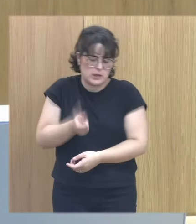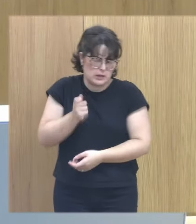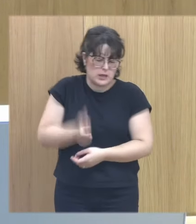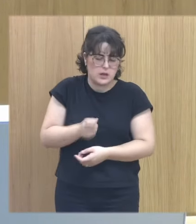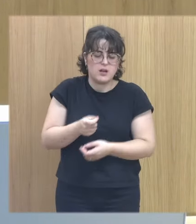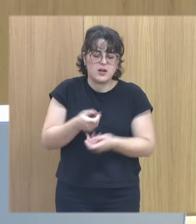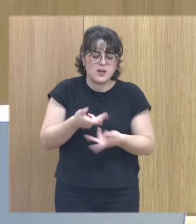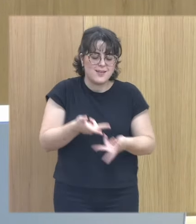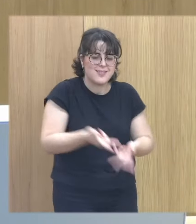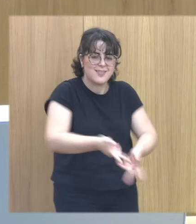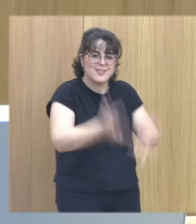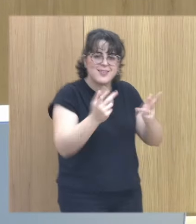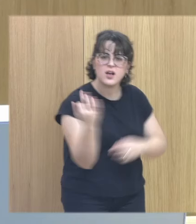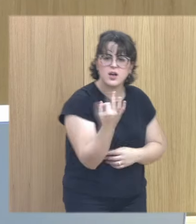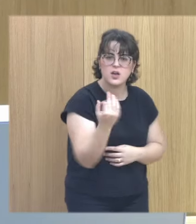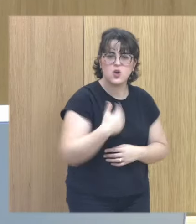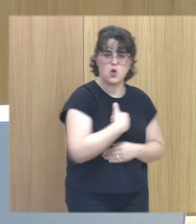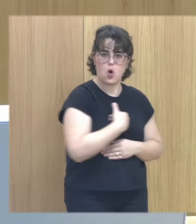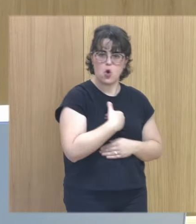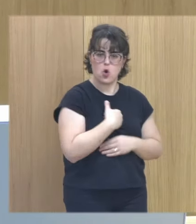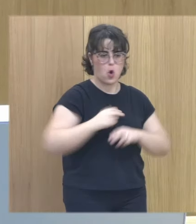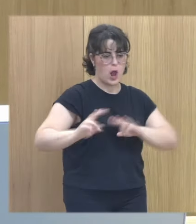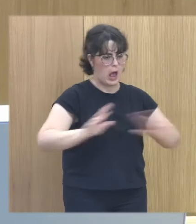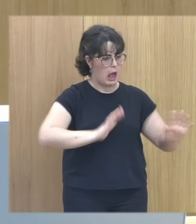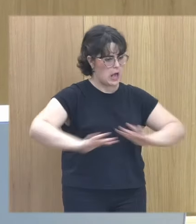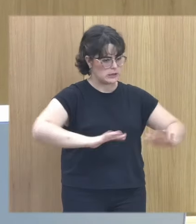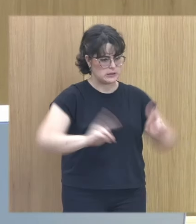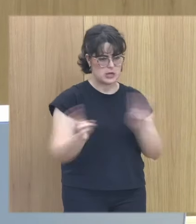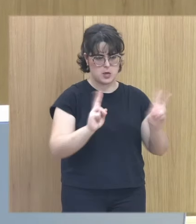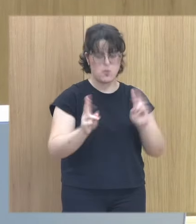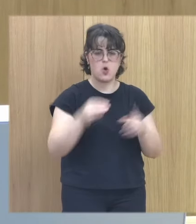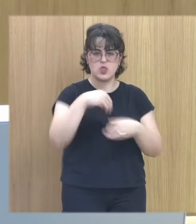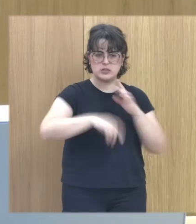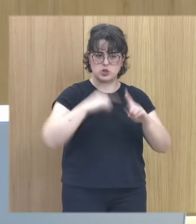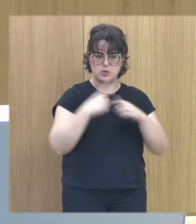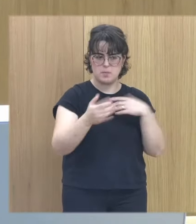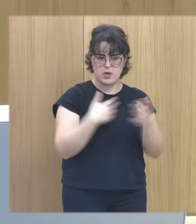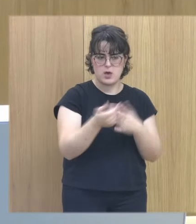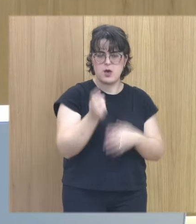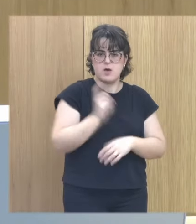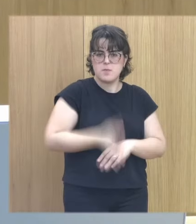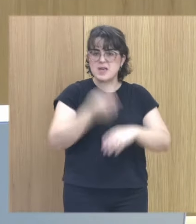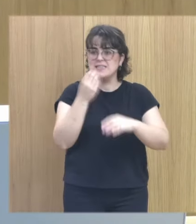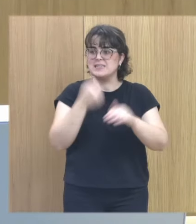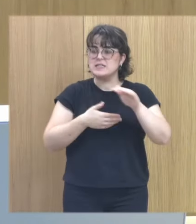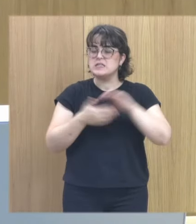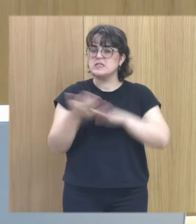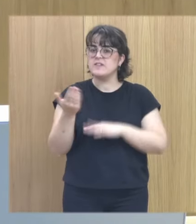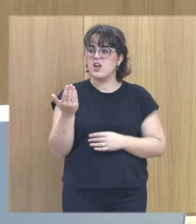les concedían a ellos y a ellas un rol activo en la relación sexual con ellas que